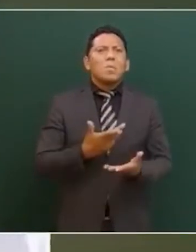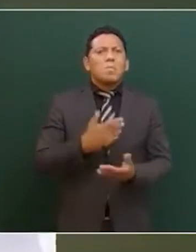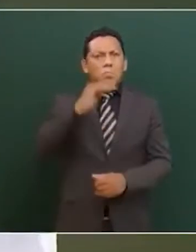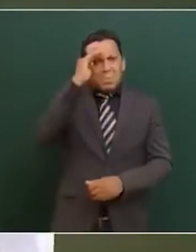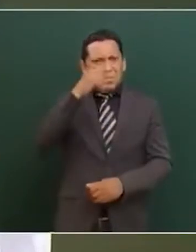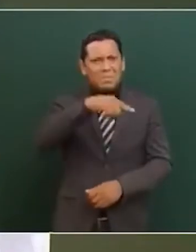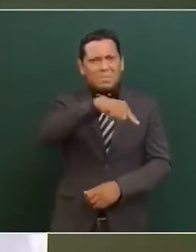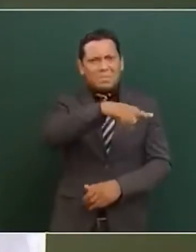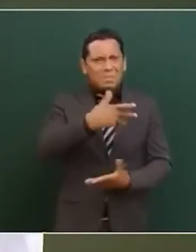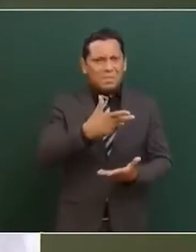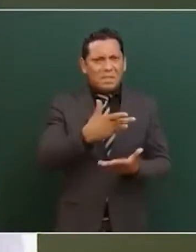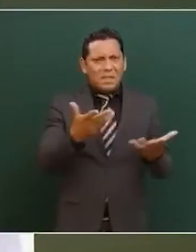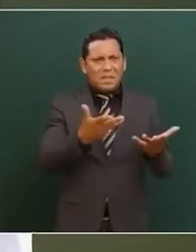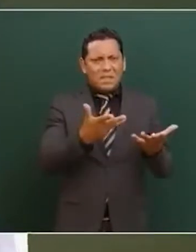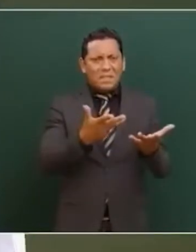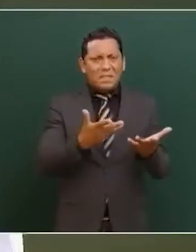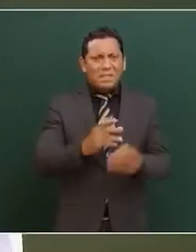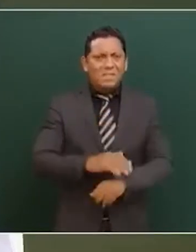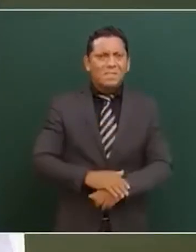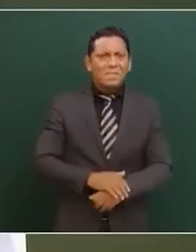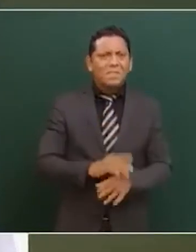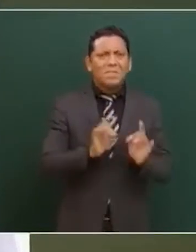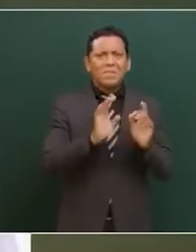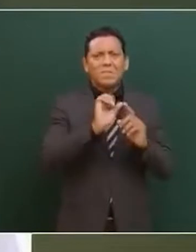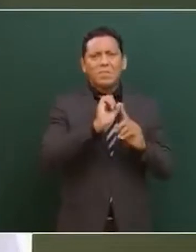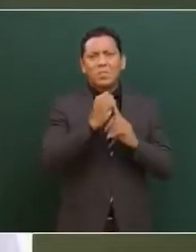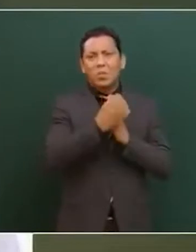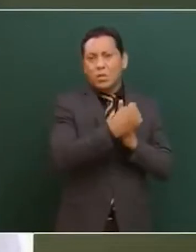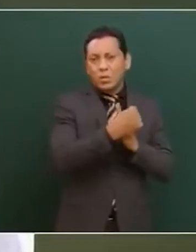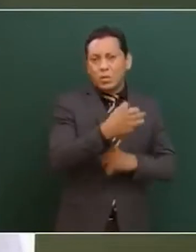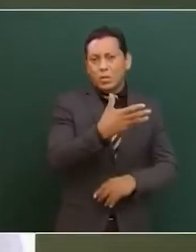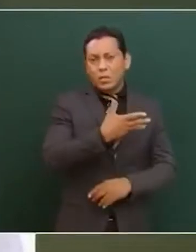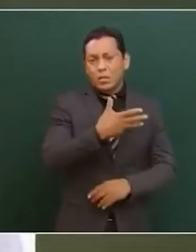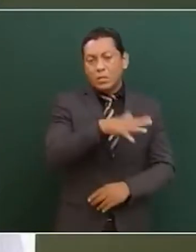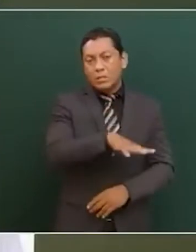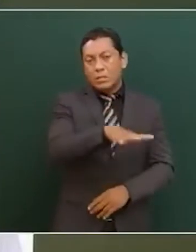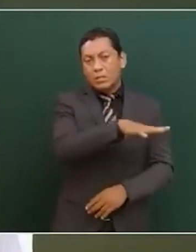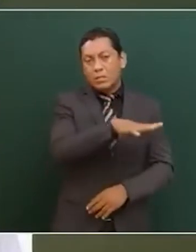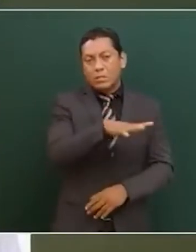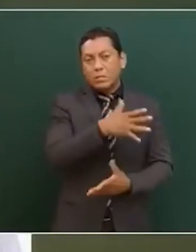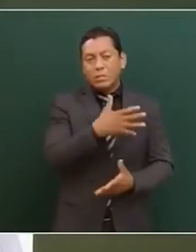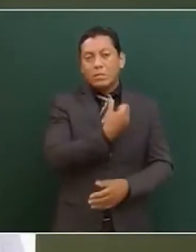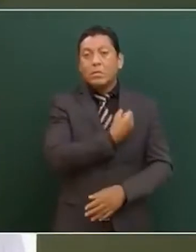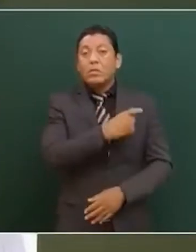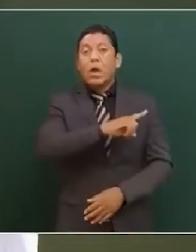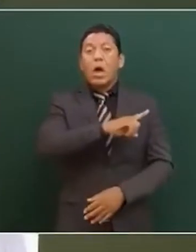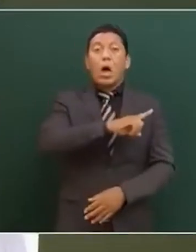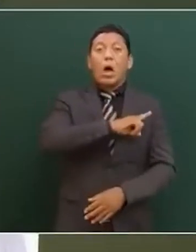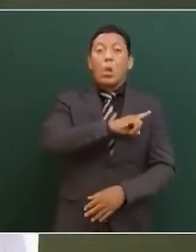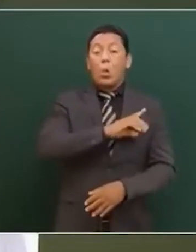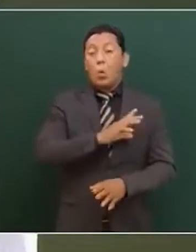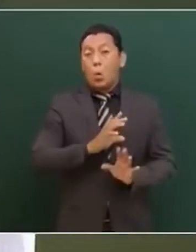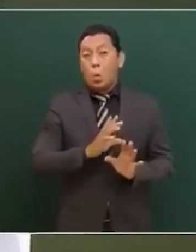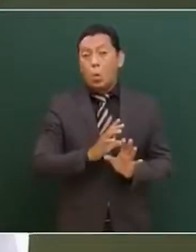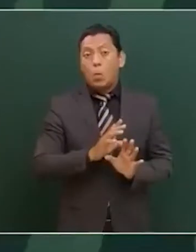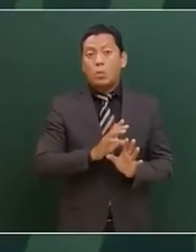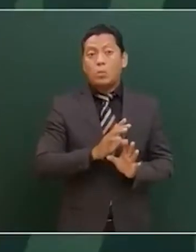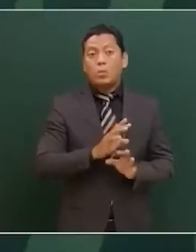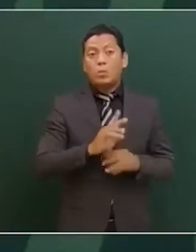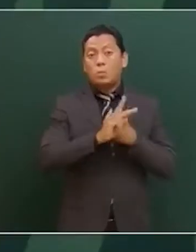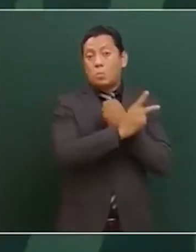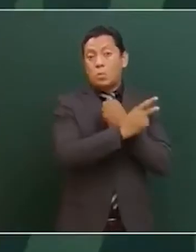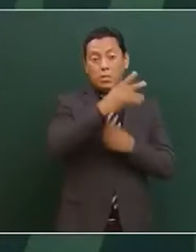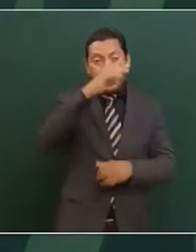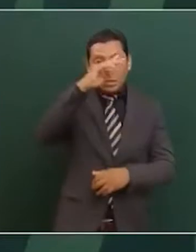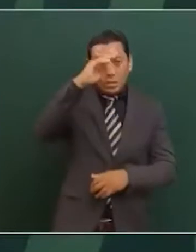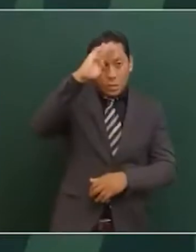la situación de salud del pueblo de Cuba